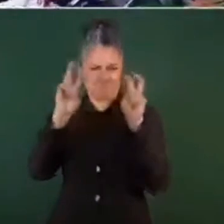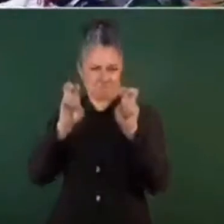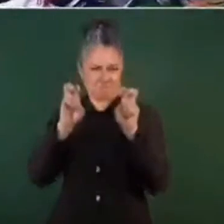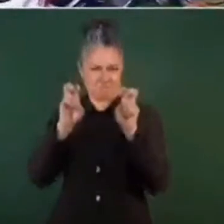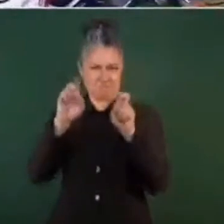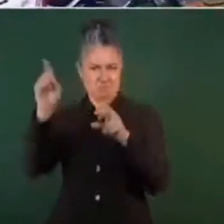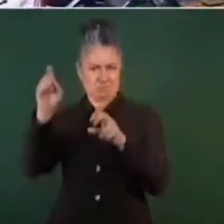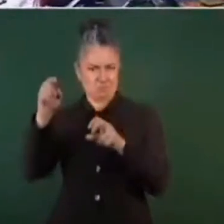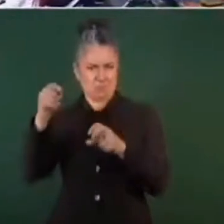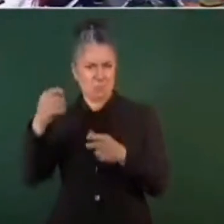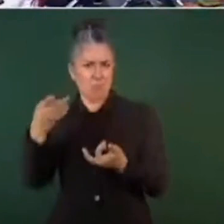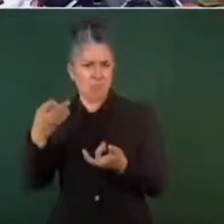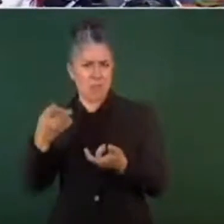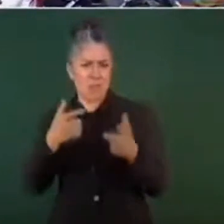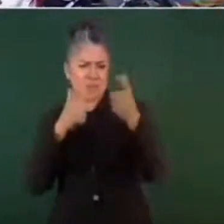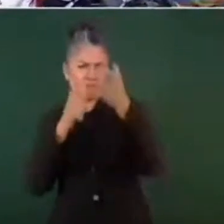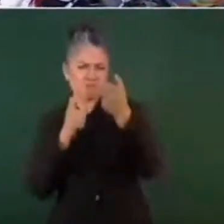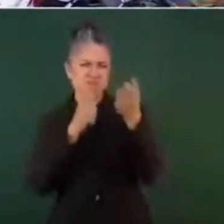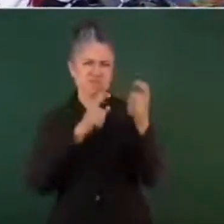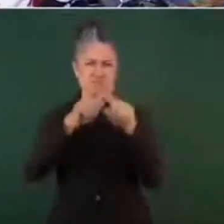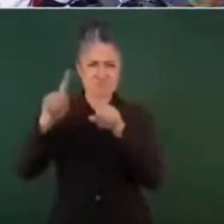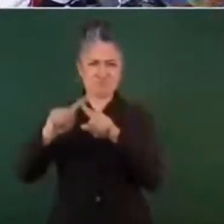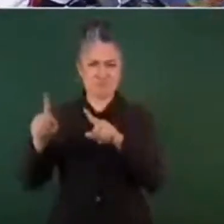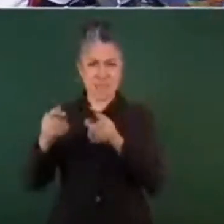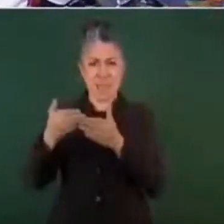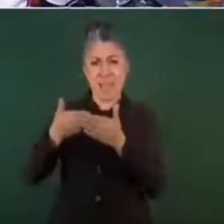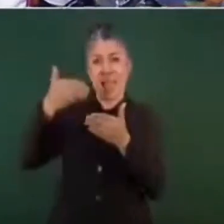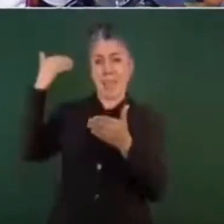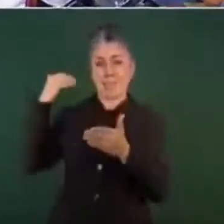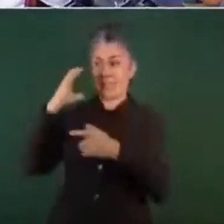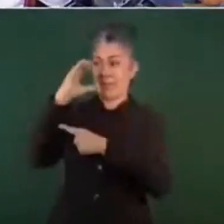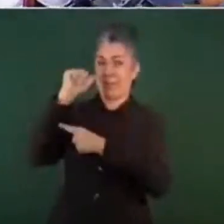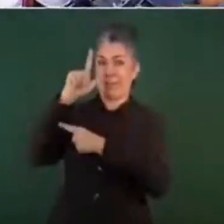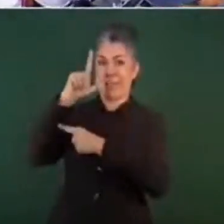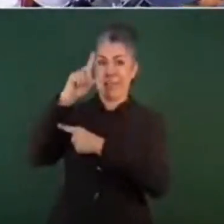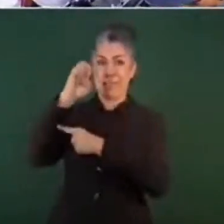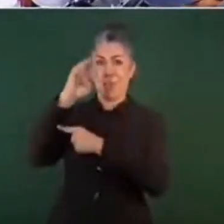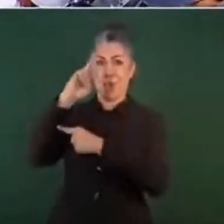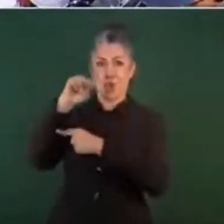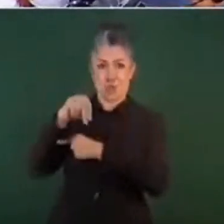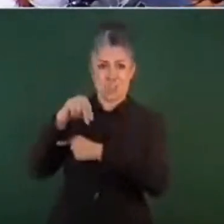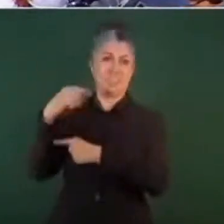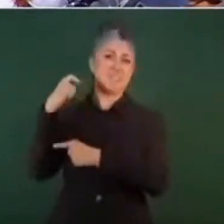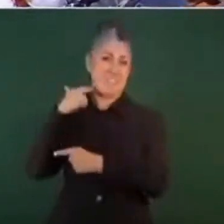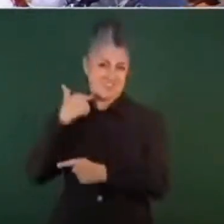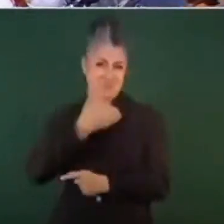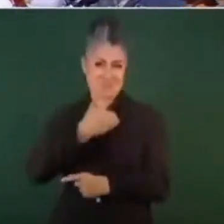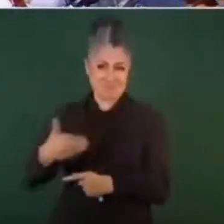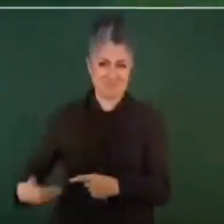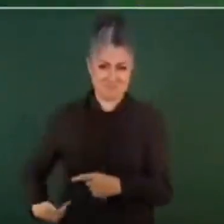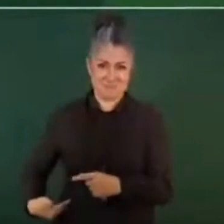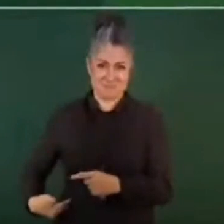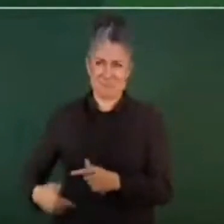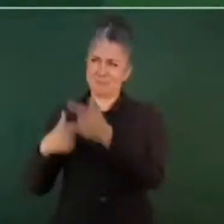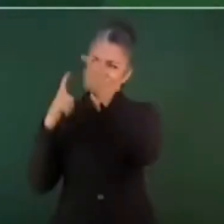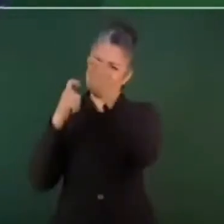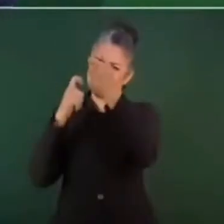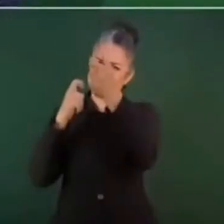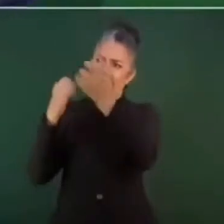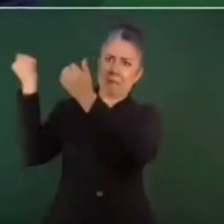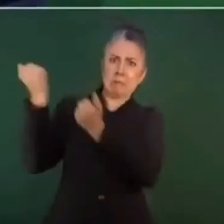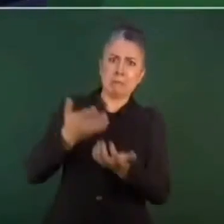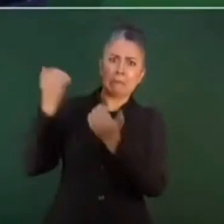eso ya no sucede ni lo vamos a permitir entonces si